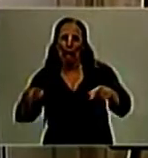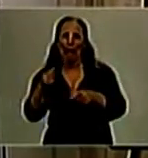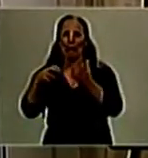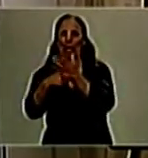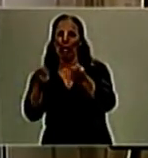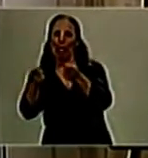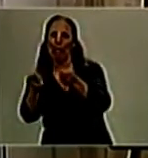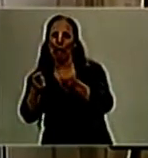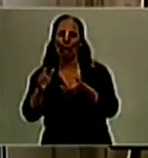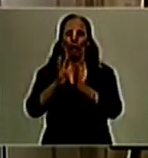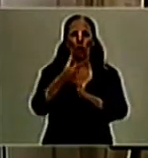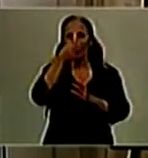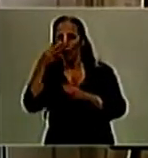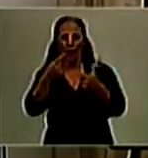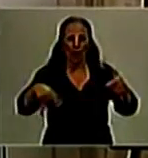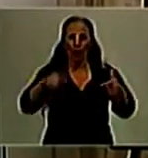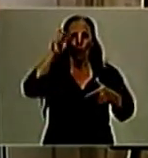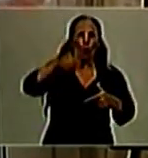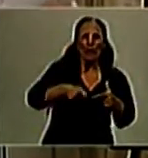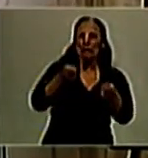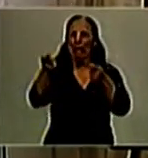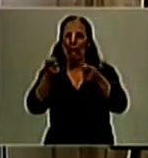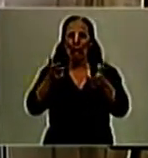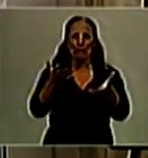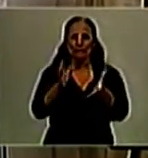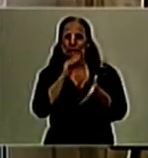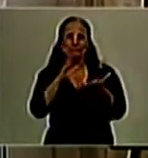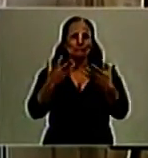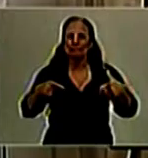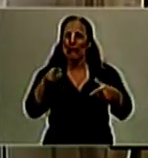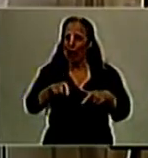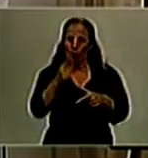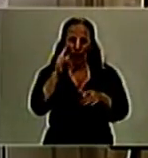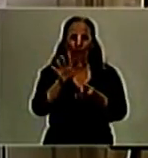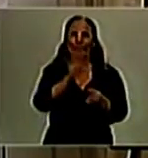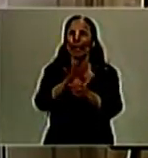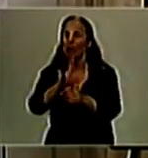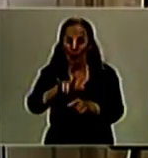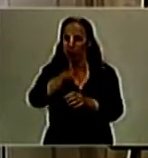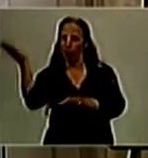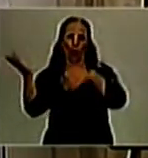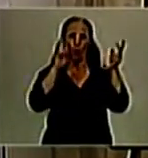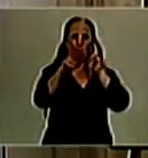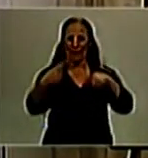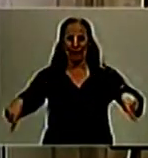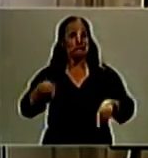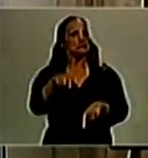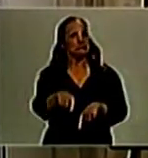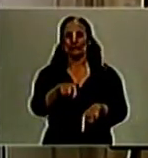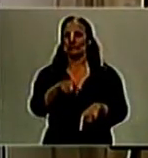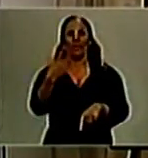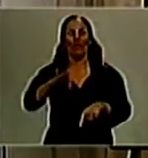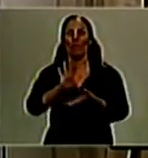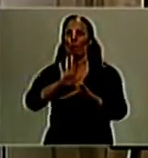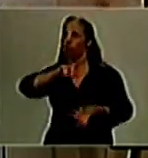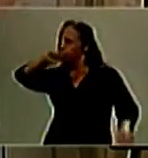fiscales o que manejan jueces que evidentemente ha quedado al descubierto en estos momentos y que es necesario cortuar de cuajo.